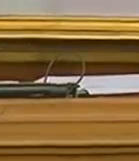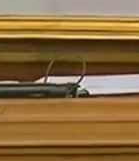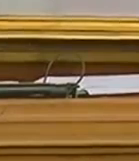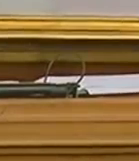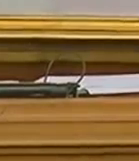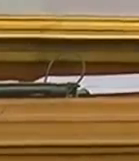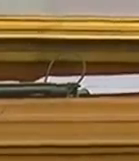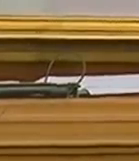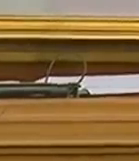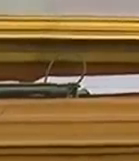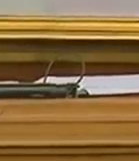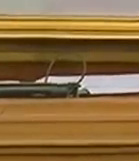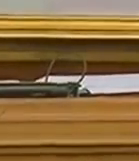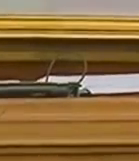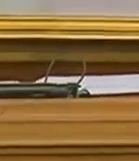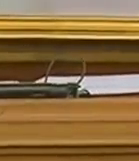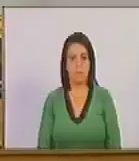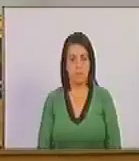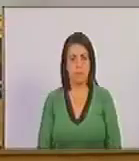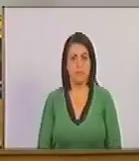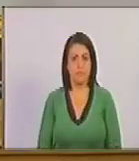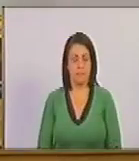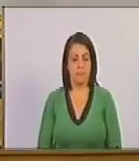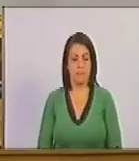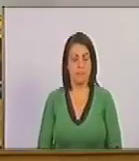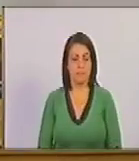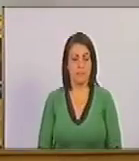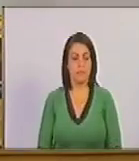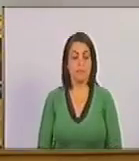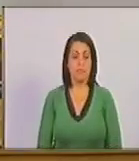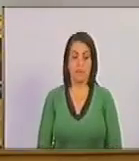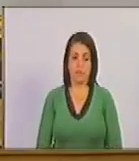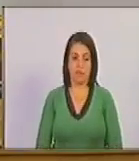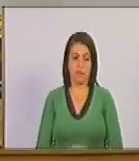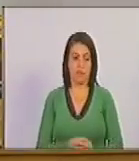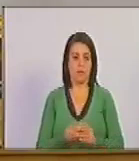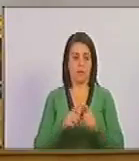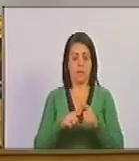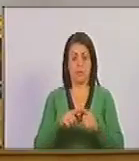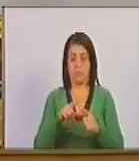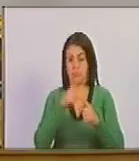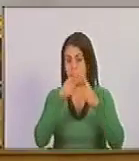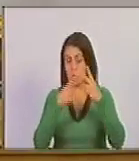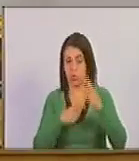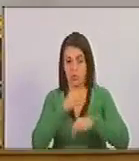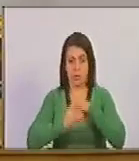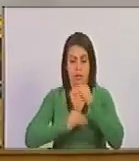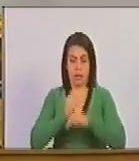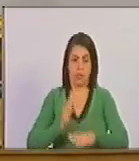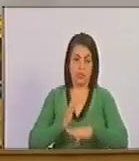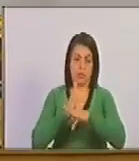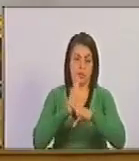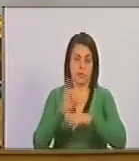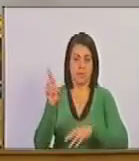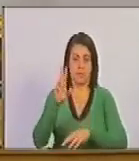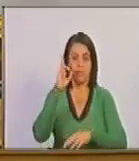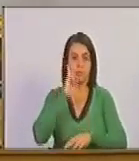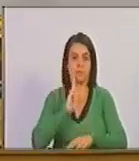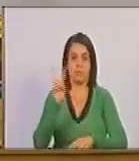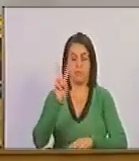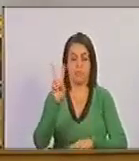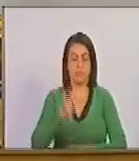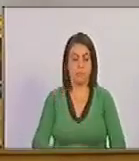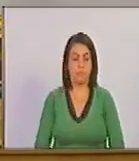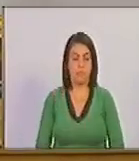nutrido informe acerca un epistolario de crímenes cometidos en contra de la república bolivariana de